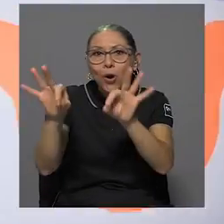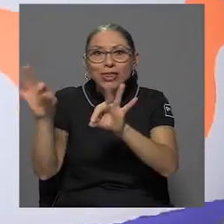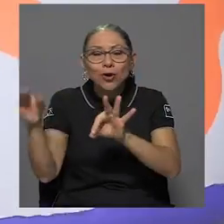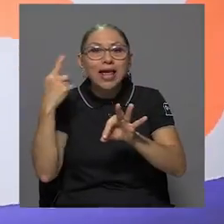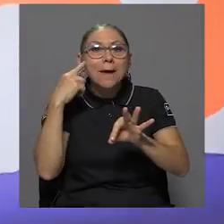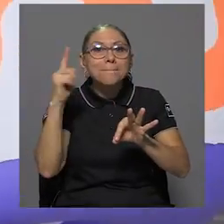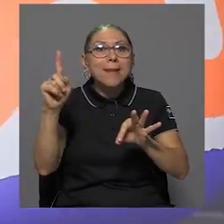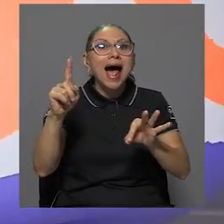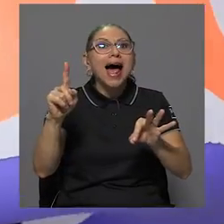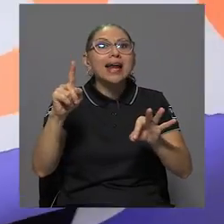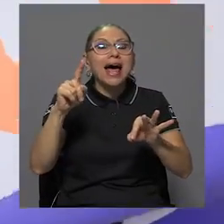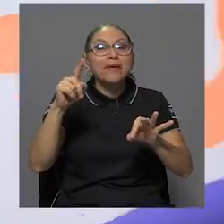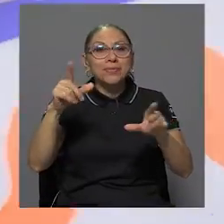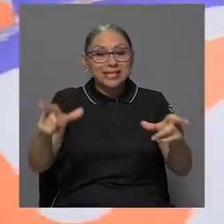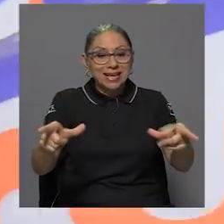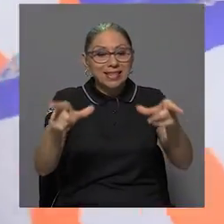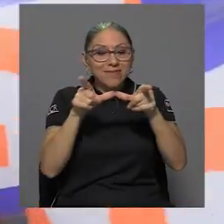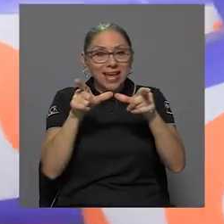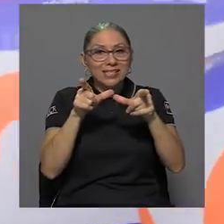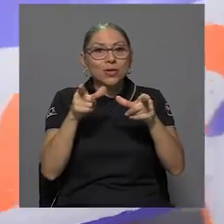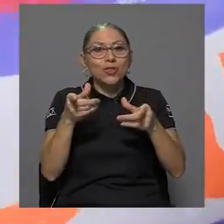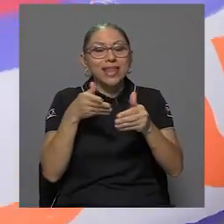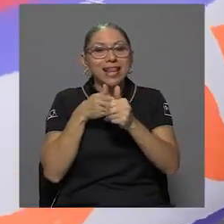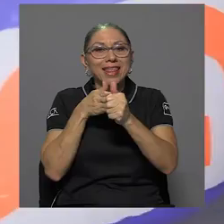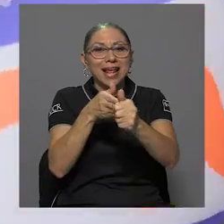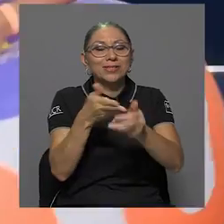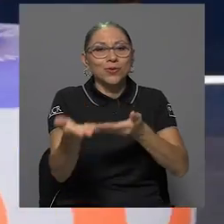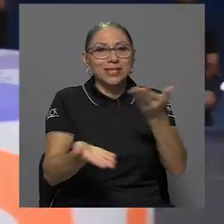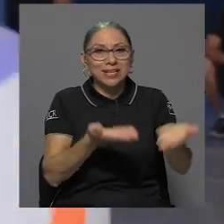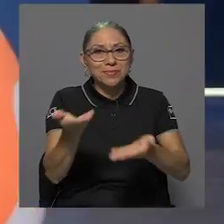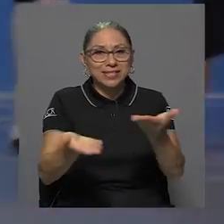para la certificación de liderazgo de servicio.